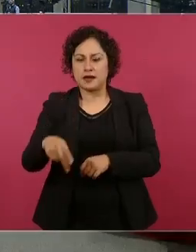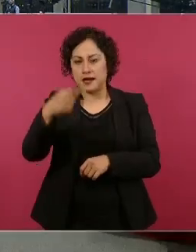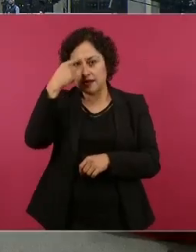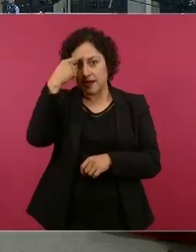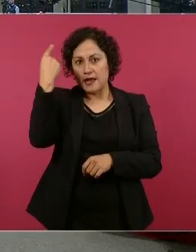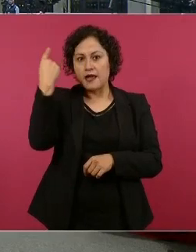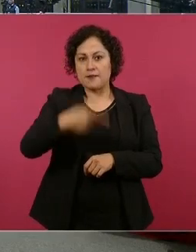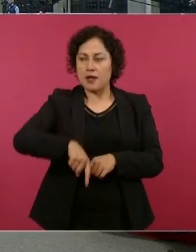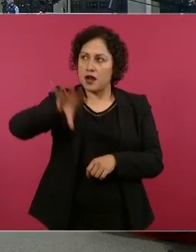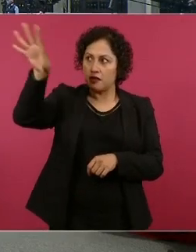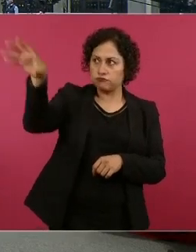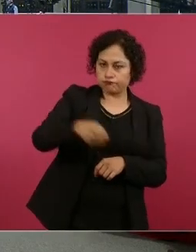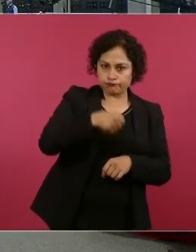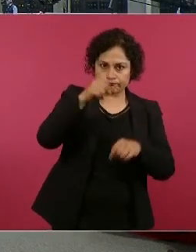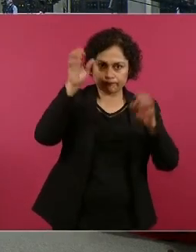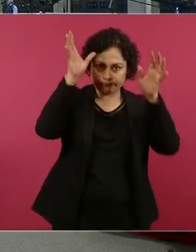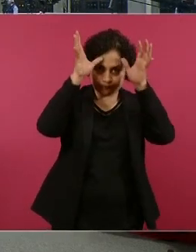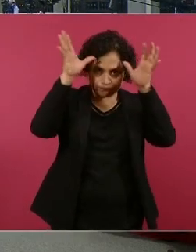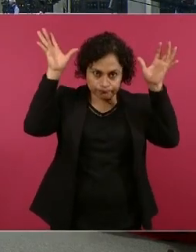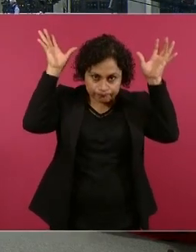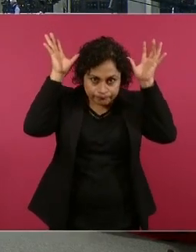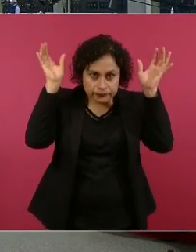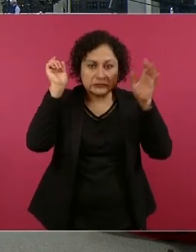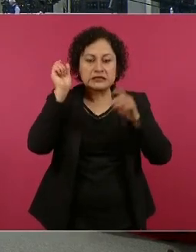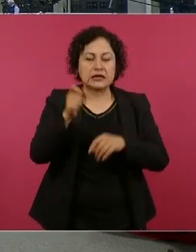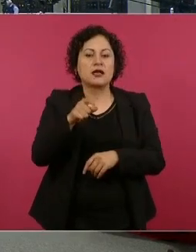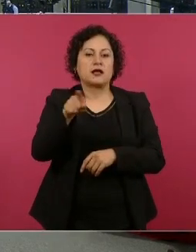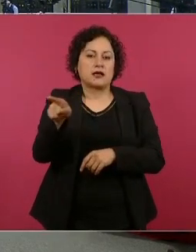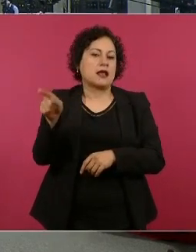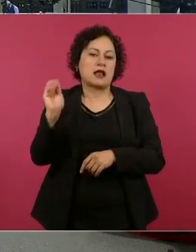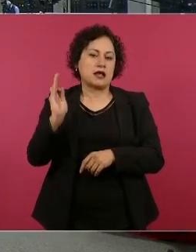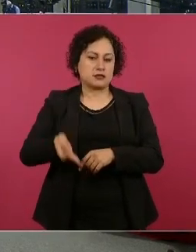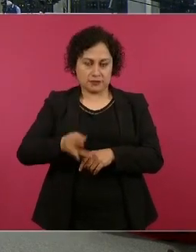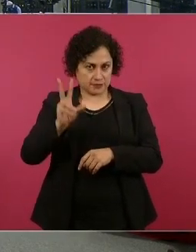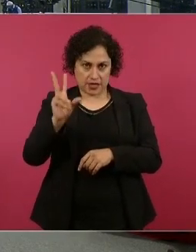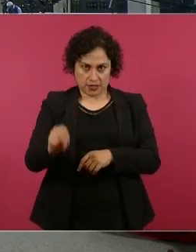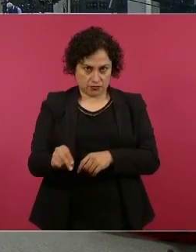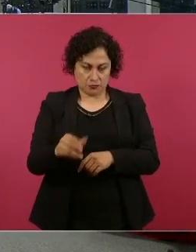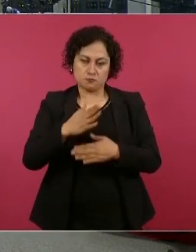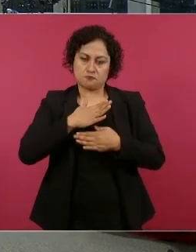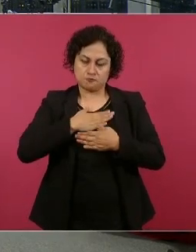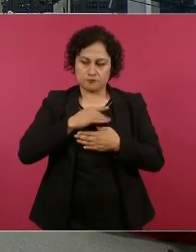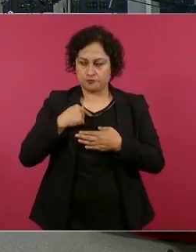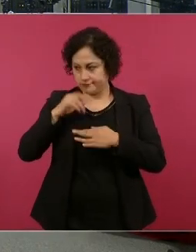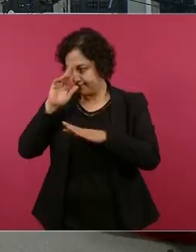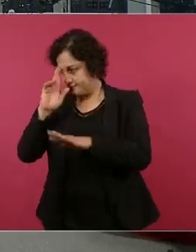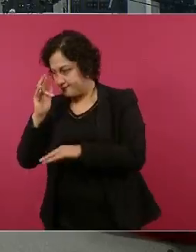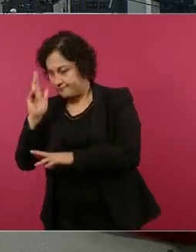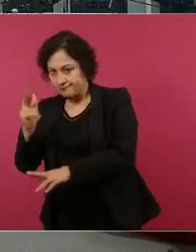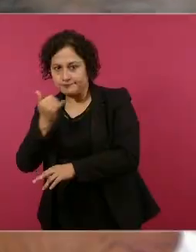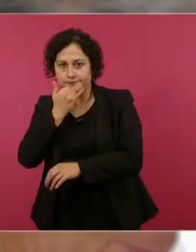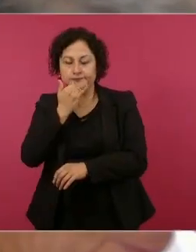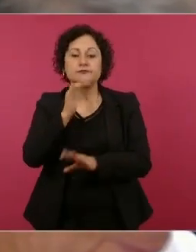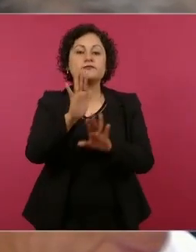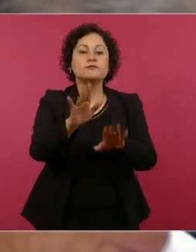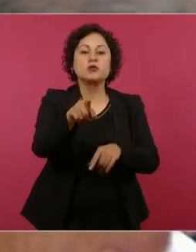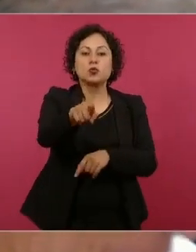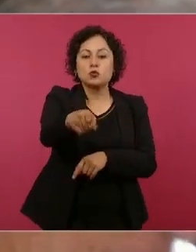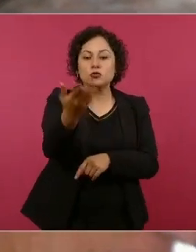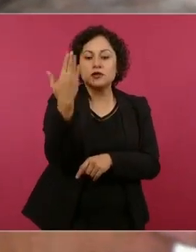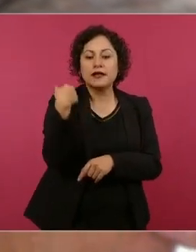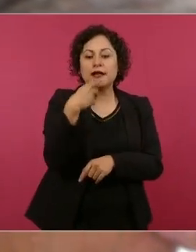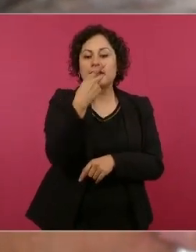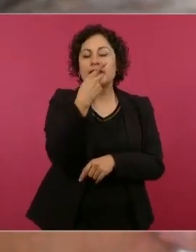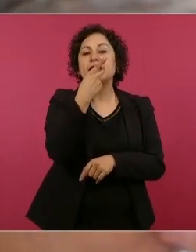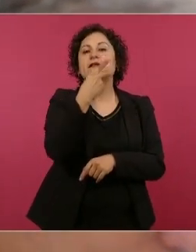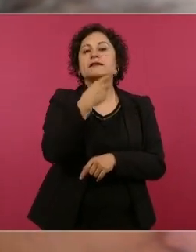el nombramiento en ese mismo sentido. Y finalmente, en aras del respeto a mis colegas, decía usted que la Agencia Internacional de